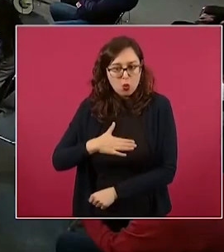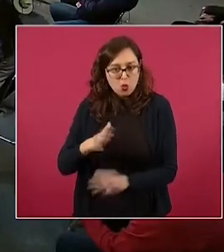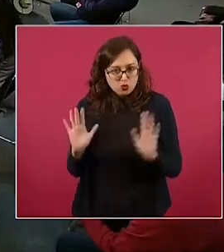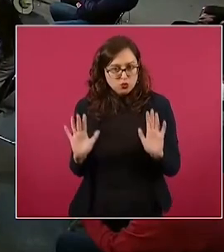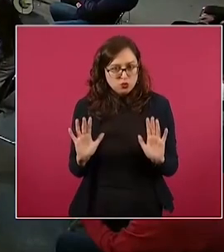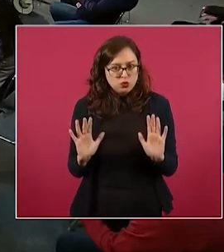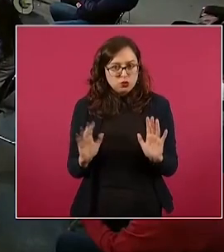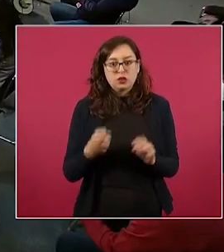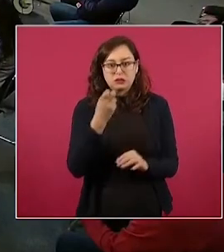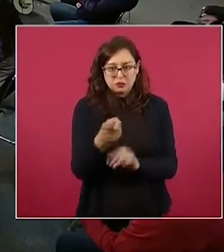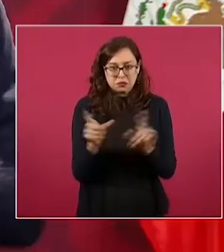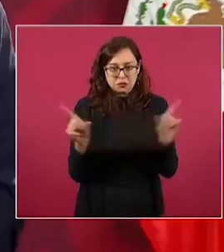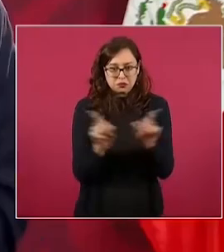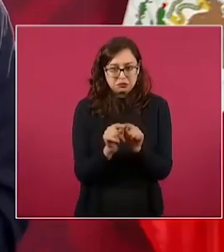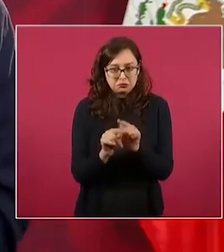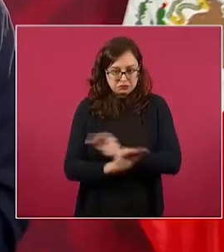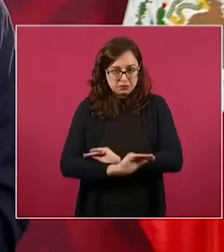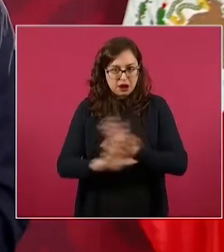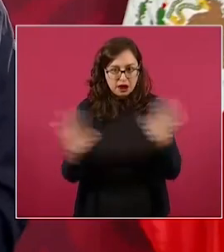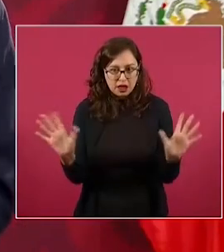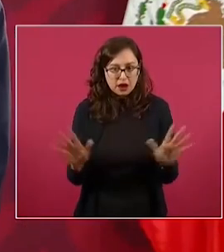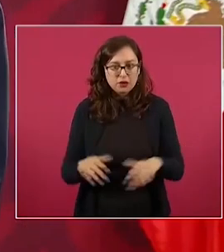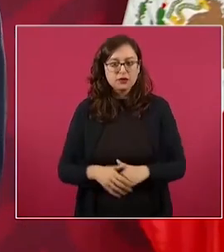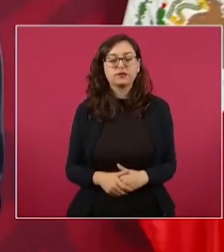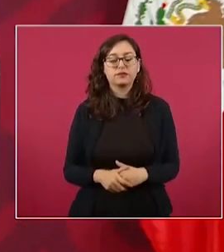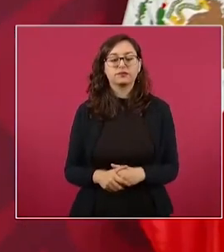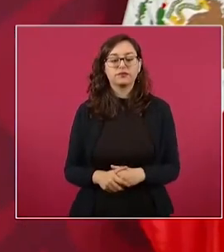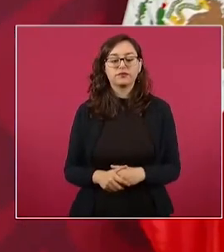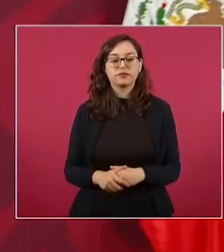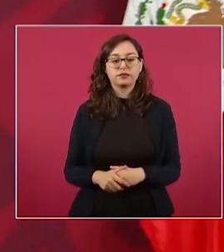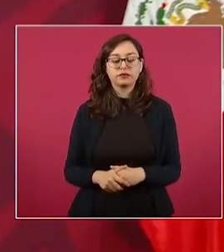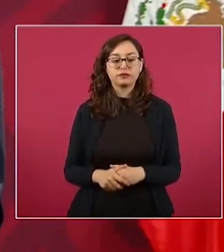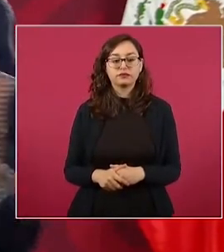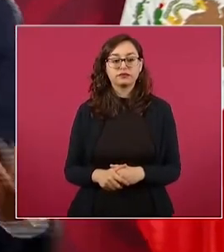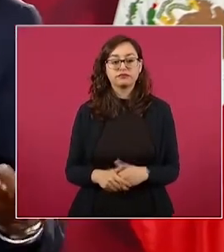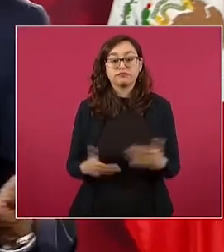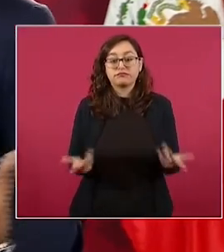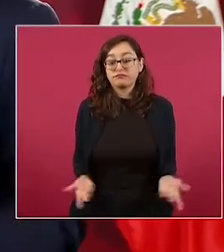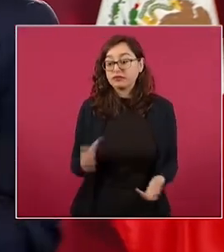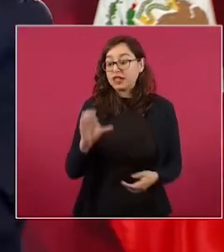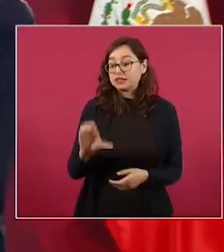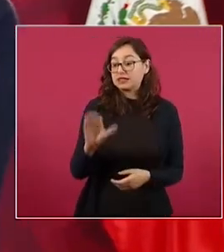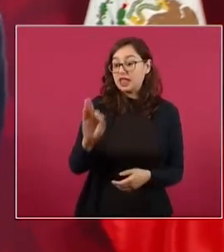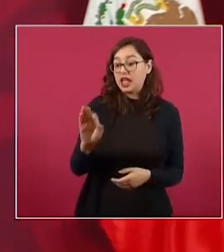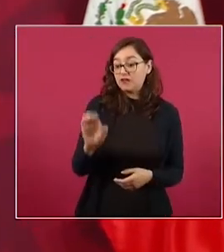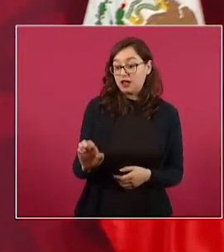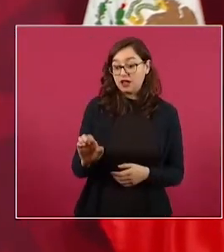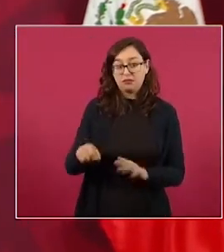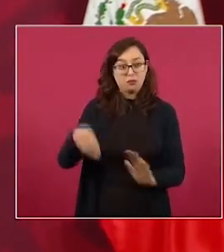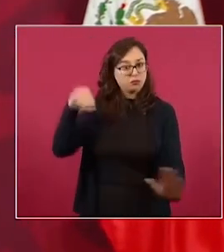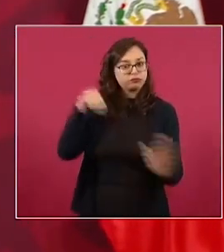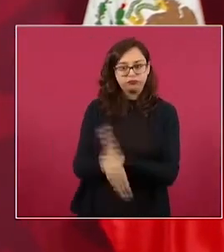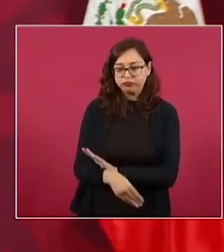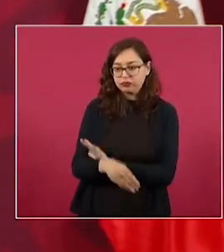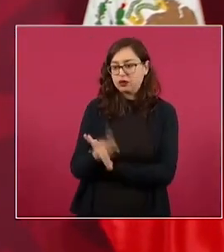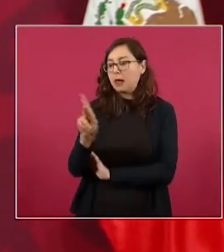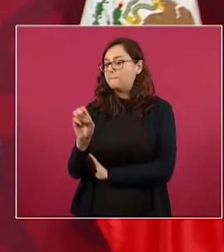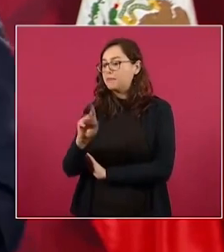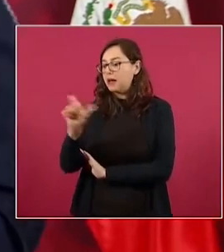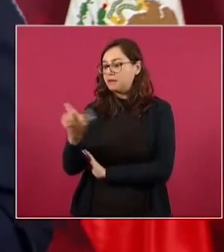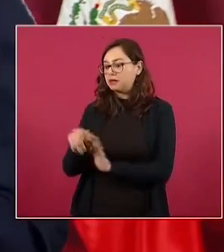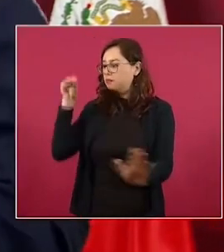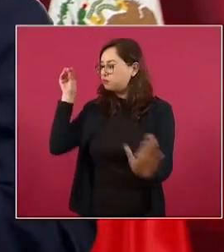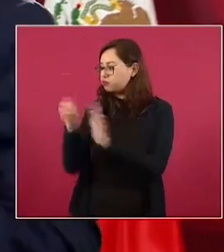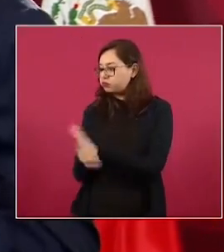de manera clara, si estas empresas desaparecen y solo se quedan las particulares,